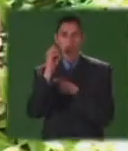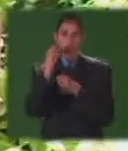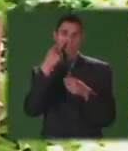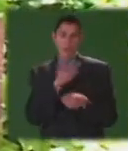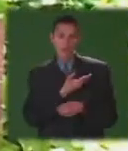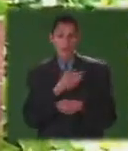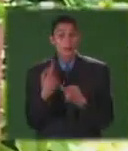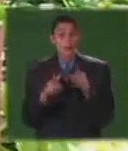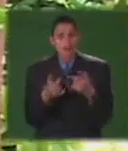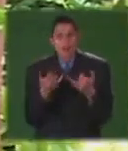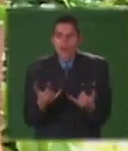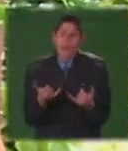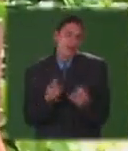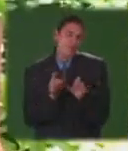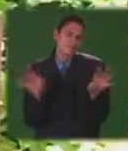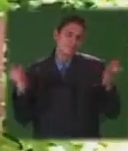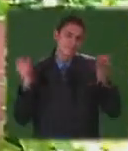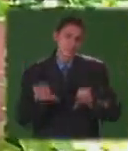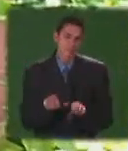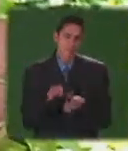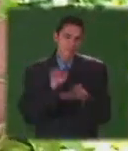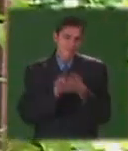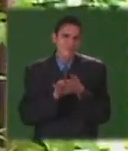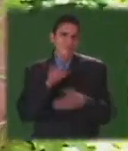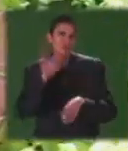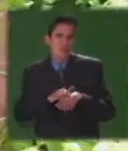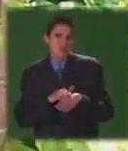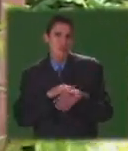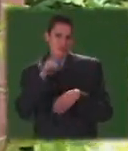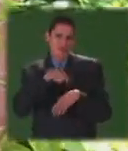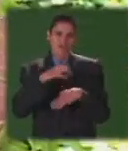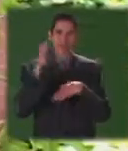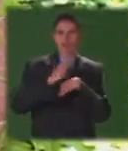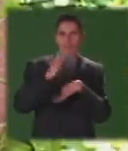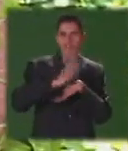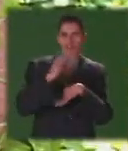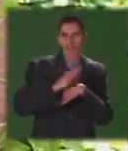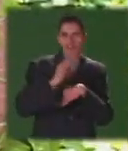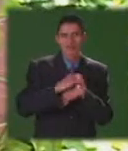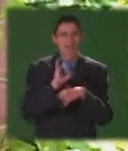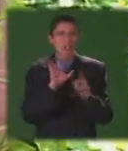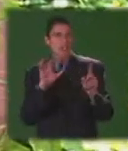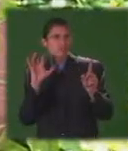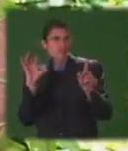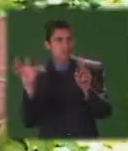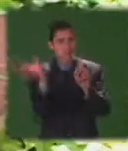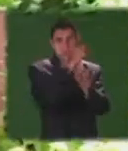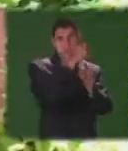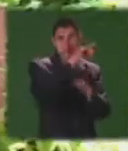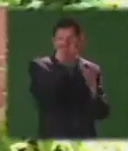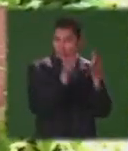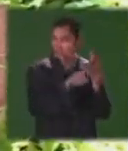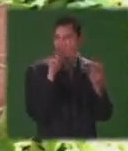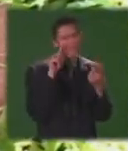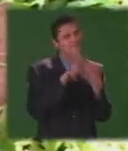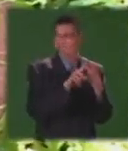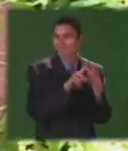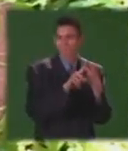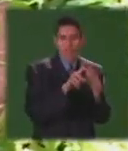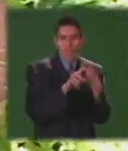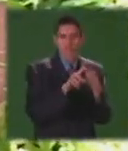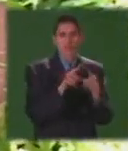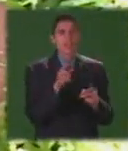pero desafortunadamente también a raíz de que la fundación no ha logrado los objetivos que nos hemos trazado